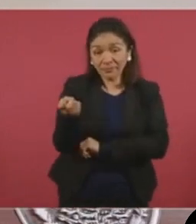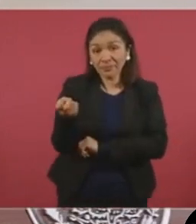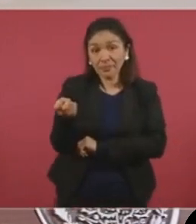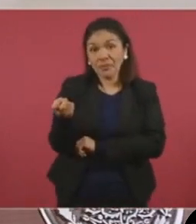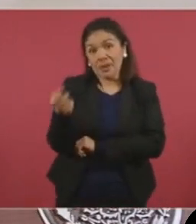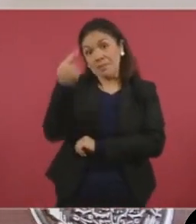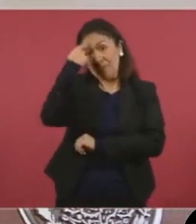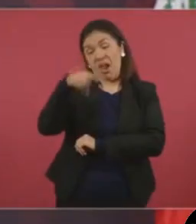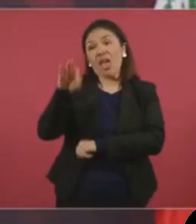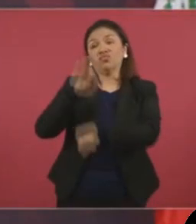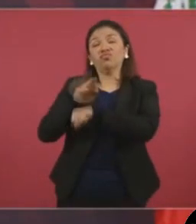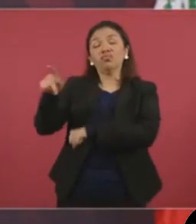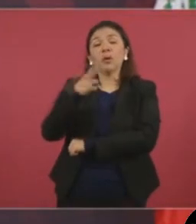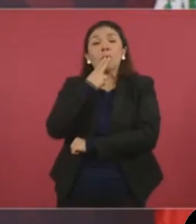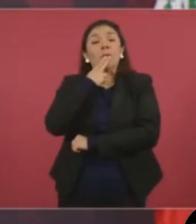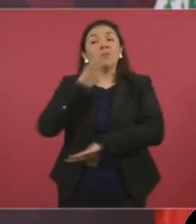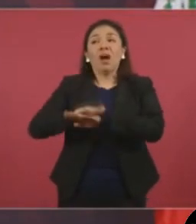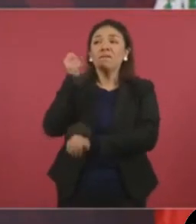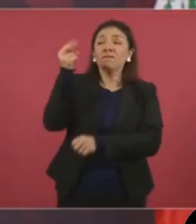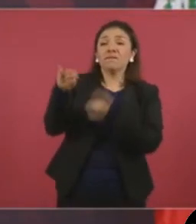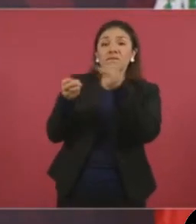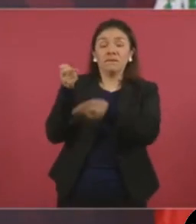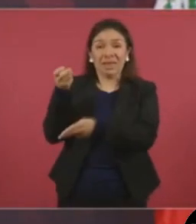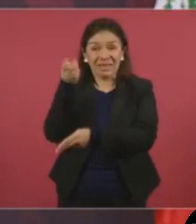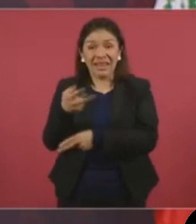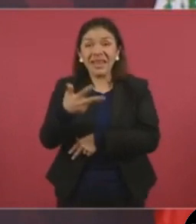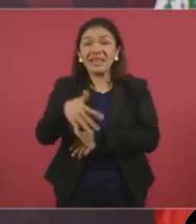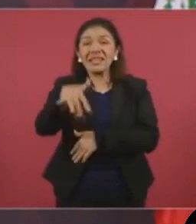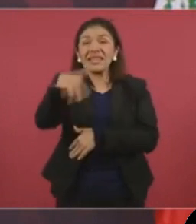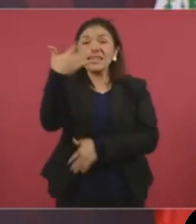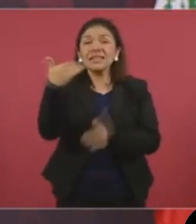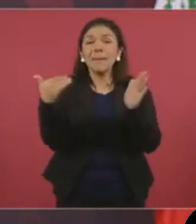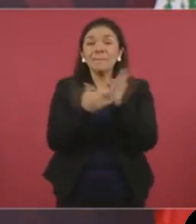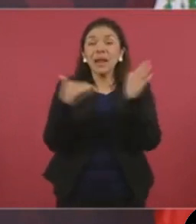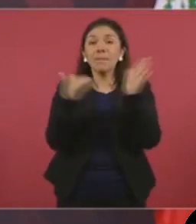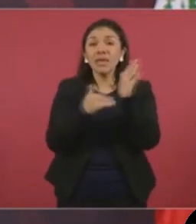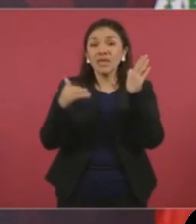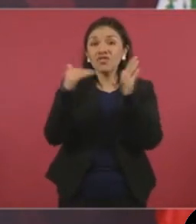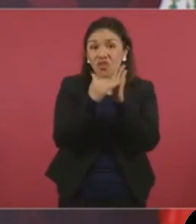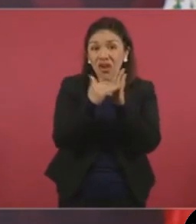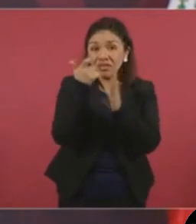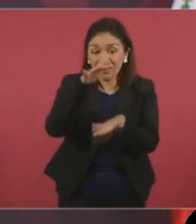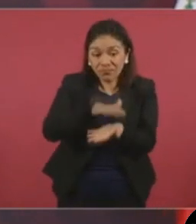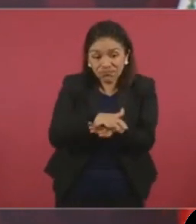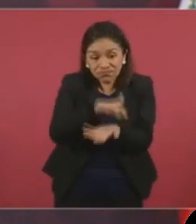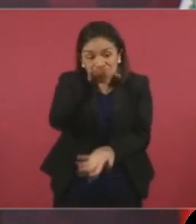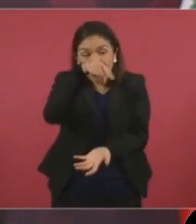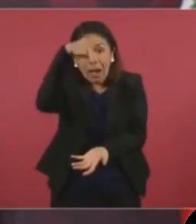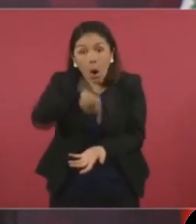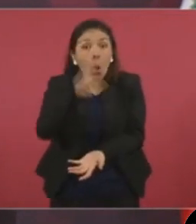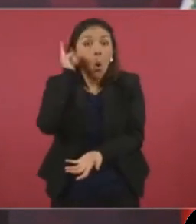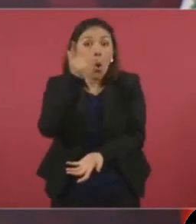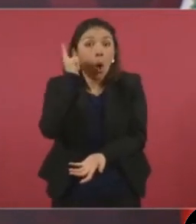garantizarles privilegios, esos 15 mil millones los destinen a ayudar